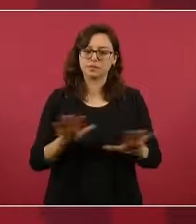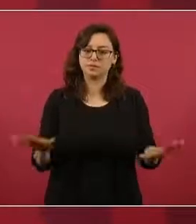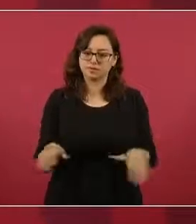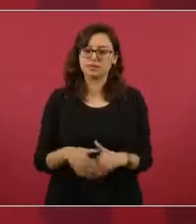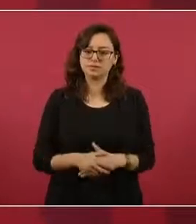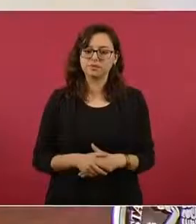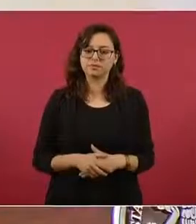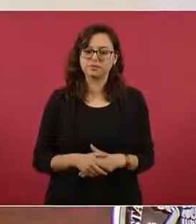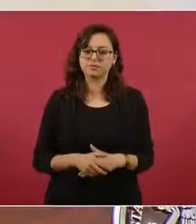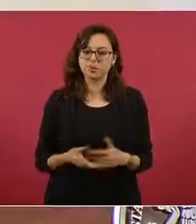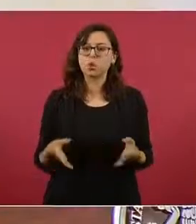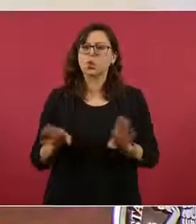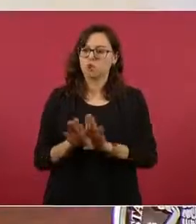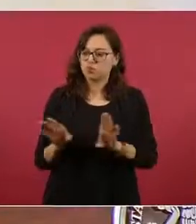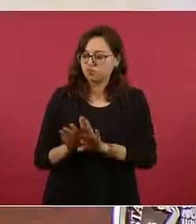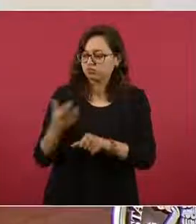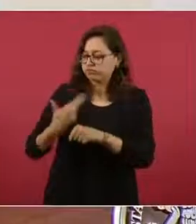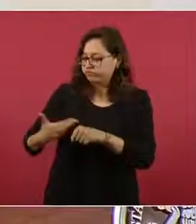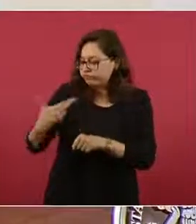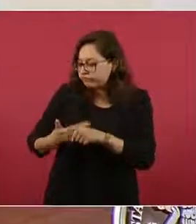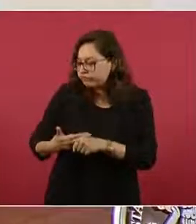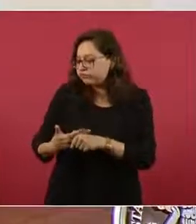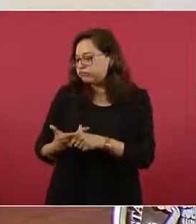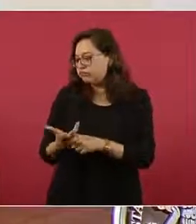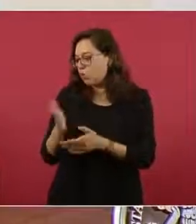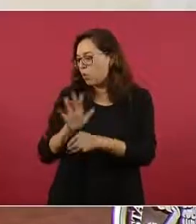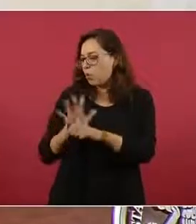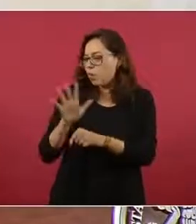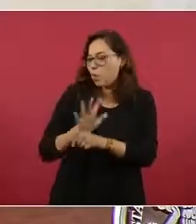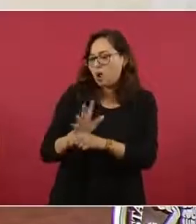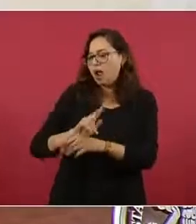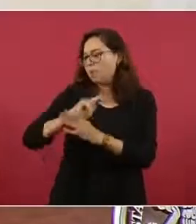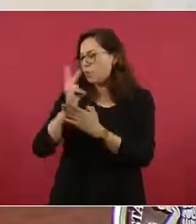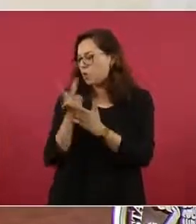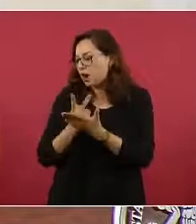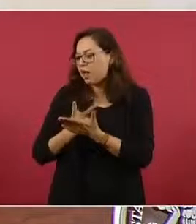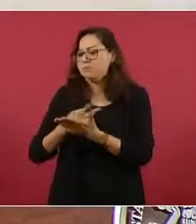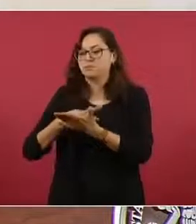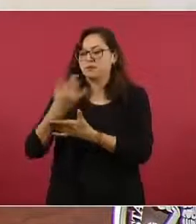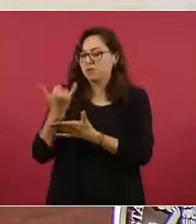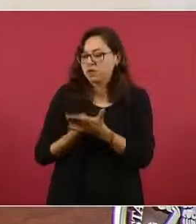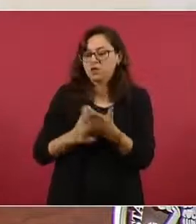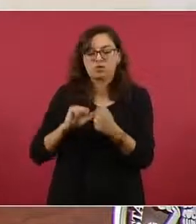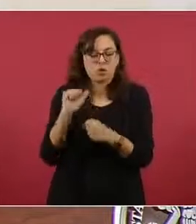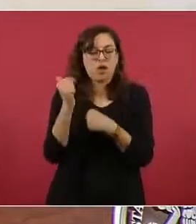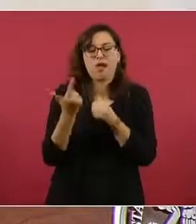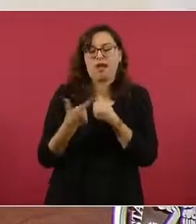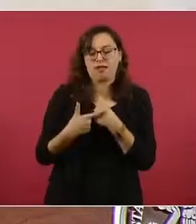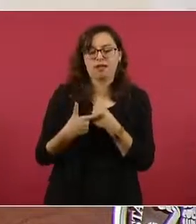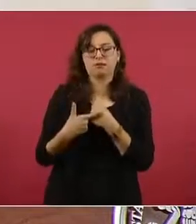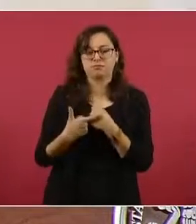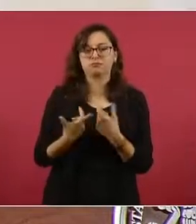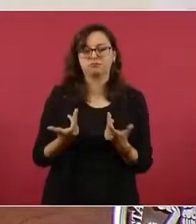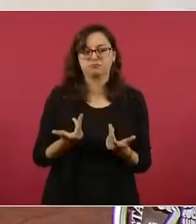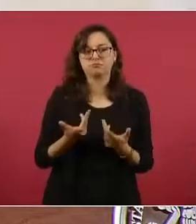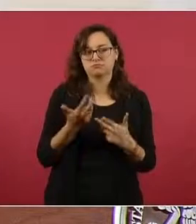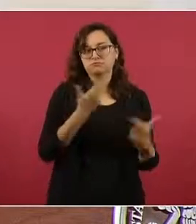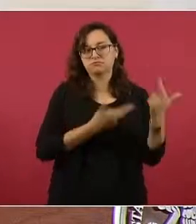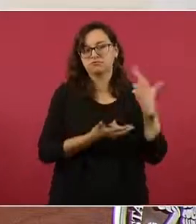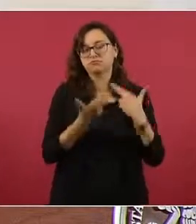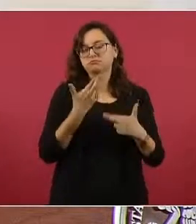de qué facilidades hay, de qué podrían hacer con su regreso.